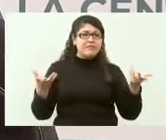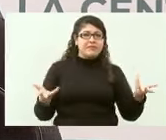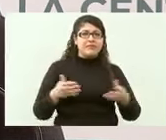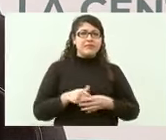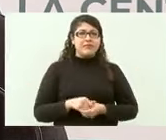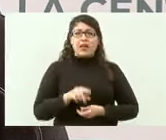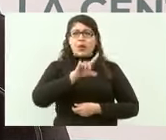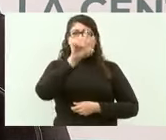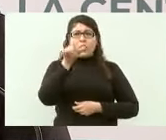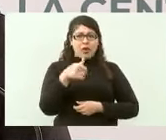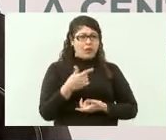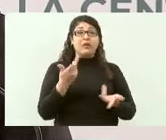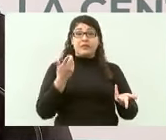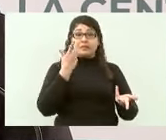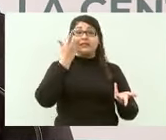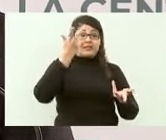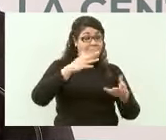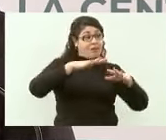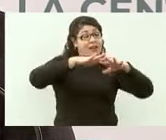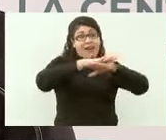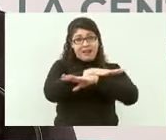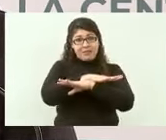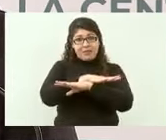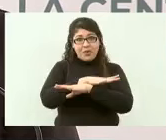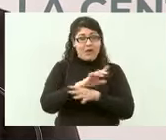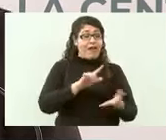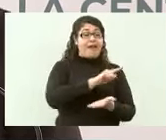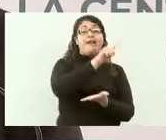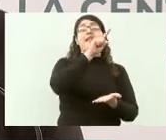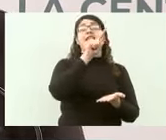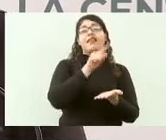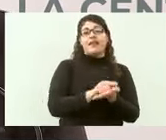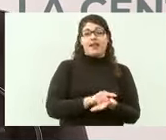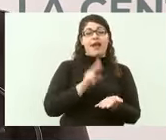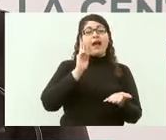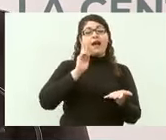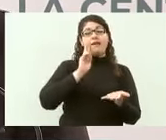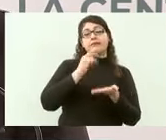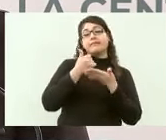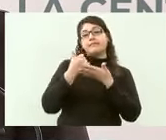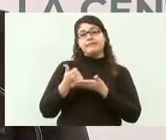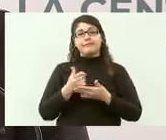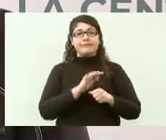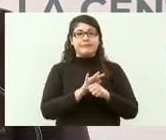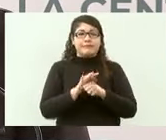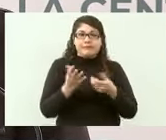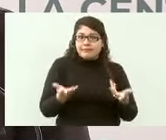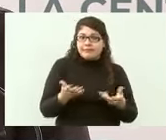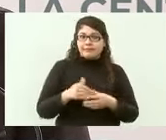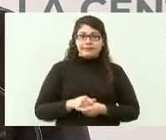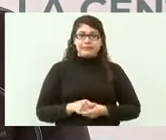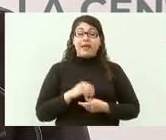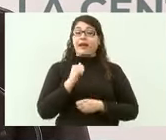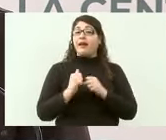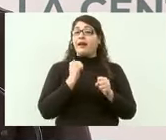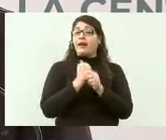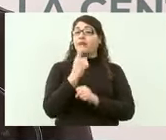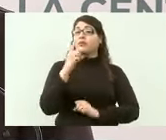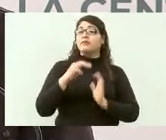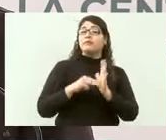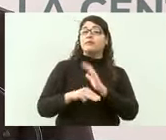reforma a una ley secundaria en 1992